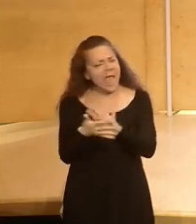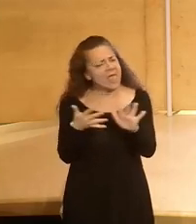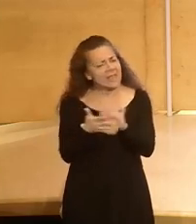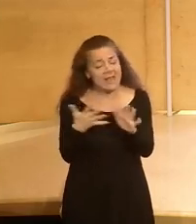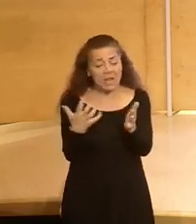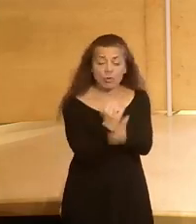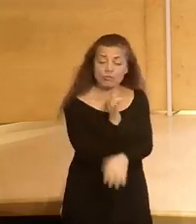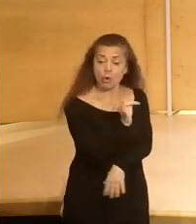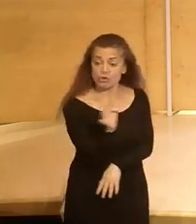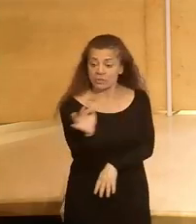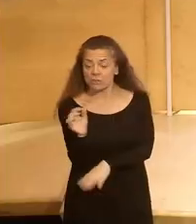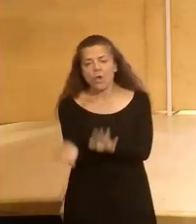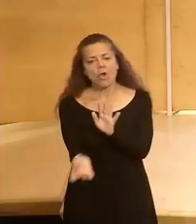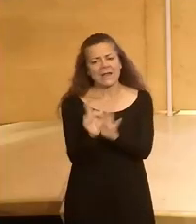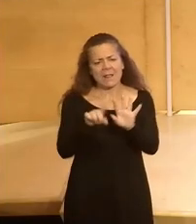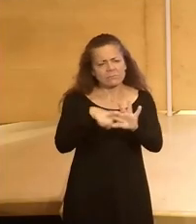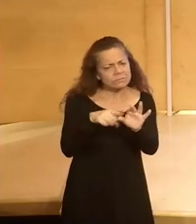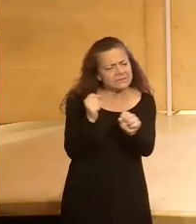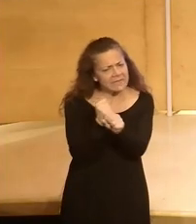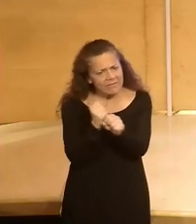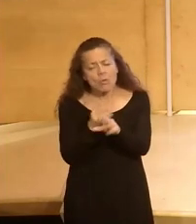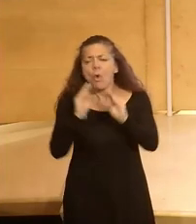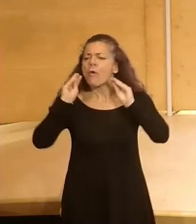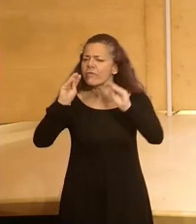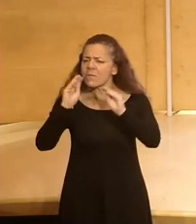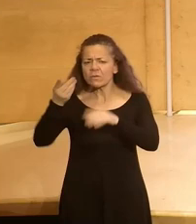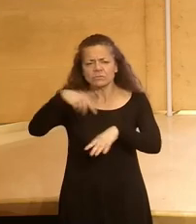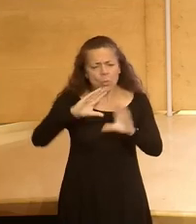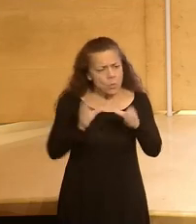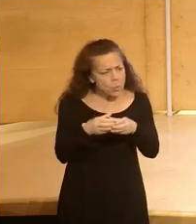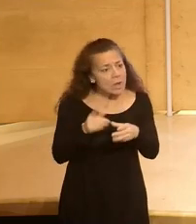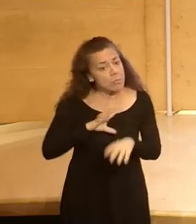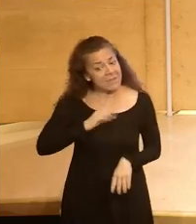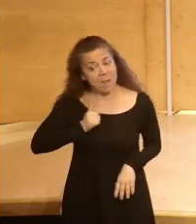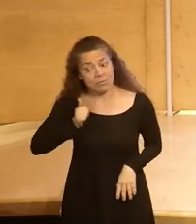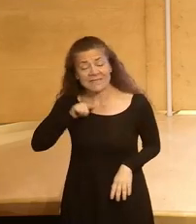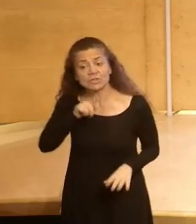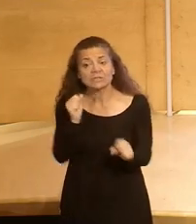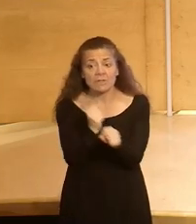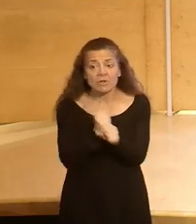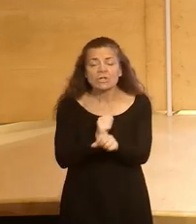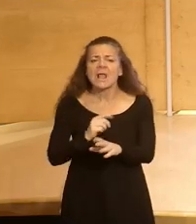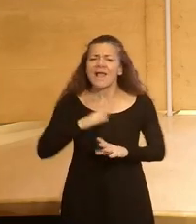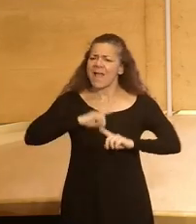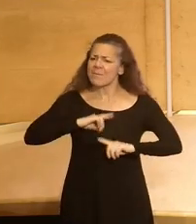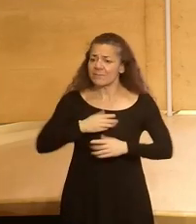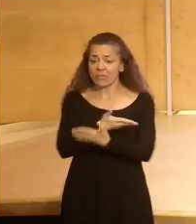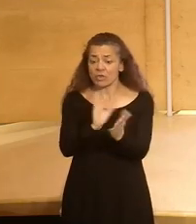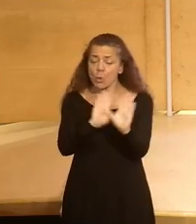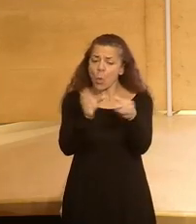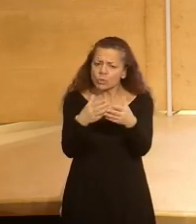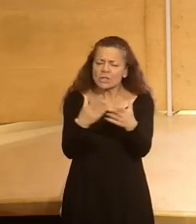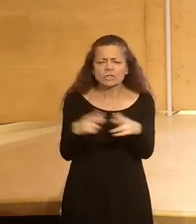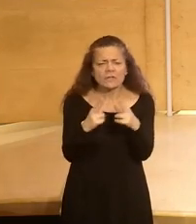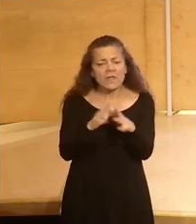positivo la creación de esos empleos de futuro la formación de las generaciones que puedan aprovechar esos empleos la capacitación del conjunto de la